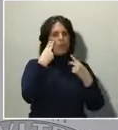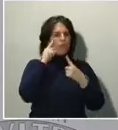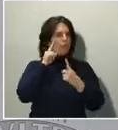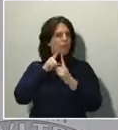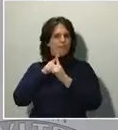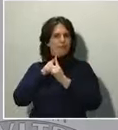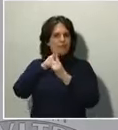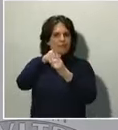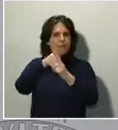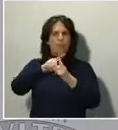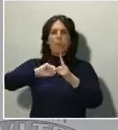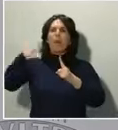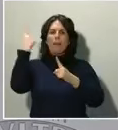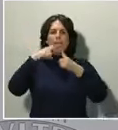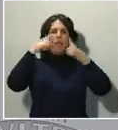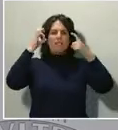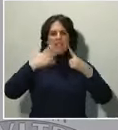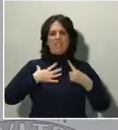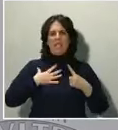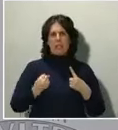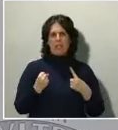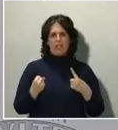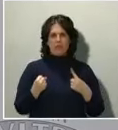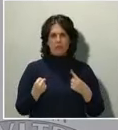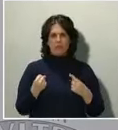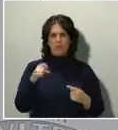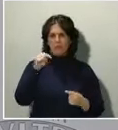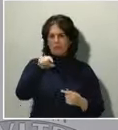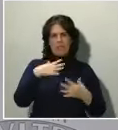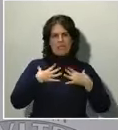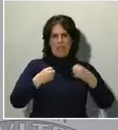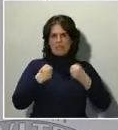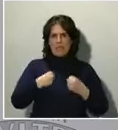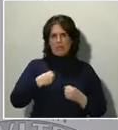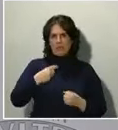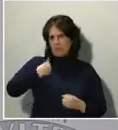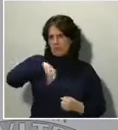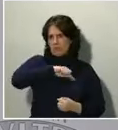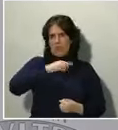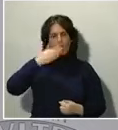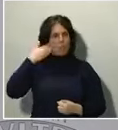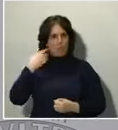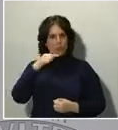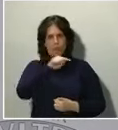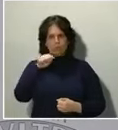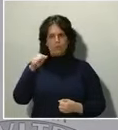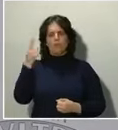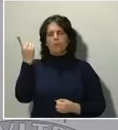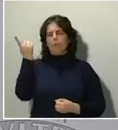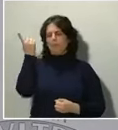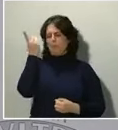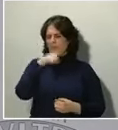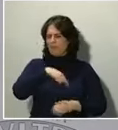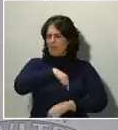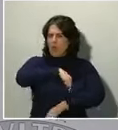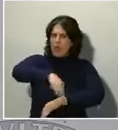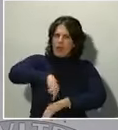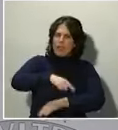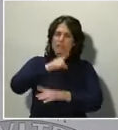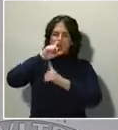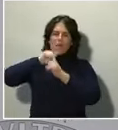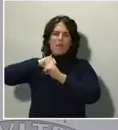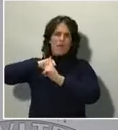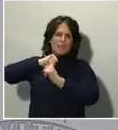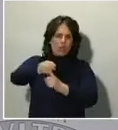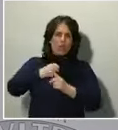que nos sentimos tan orgullosos de ellos y de ellas. Somos muy conscientes de las horas que llevan encima, de la presión y del estrés laboral que